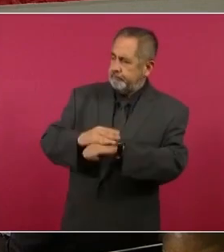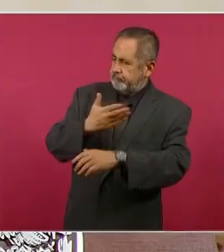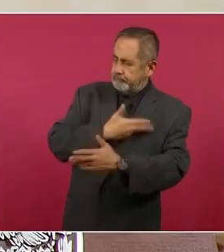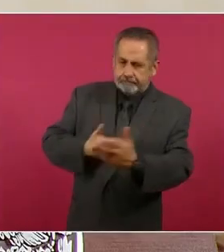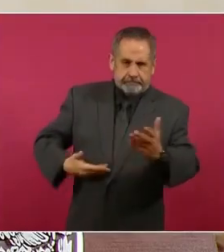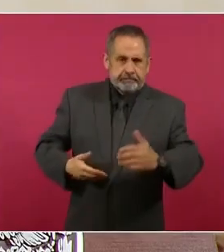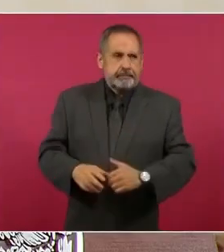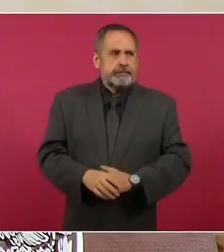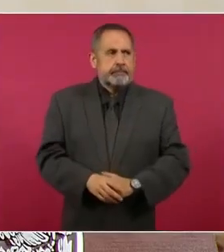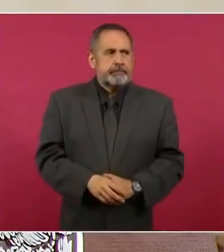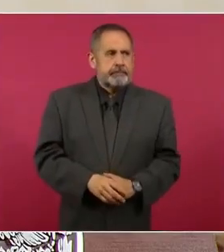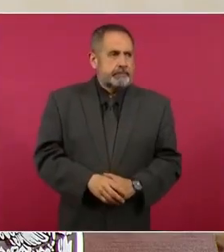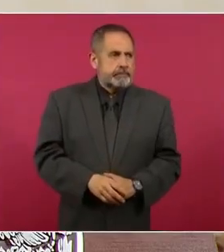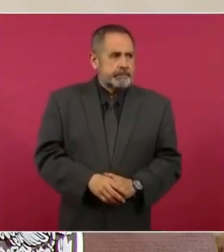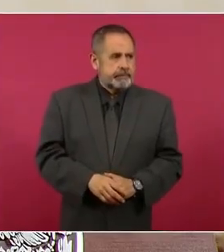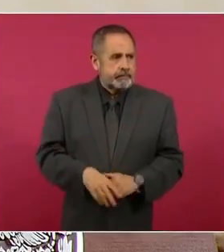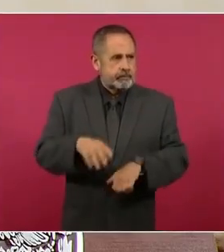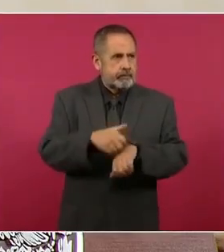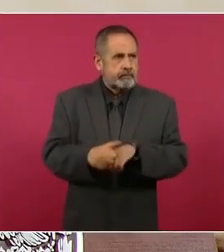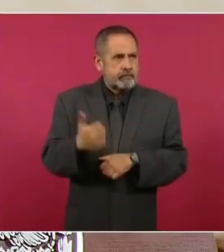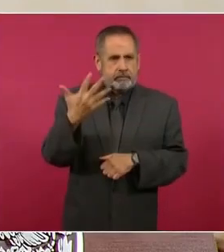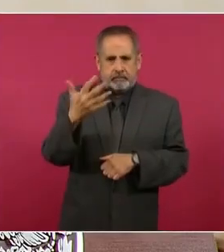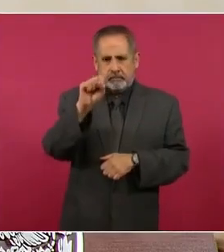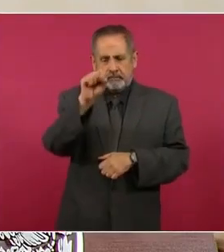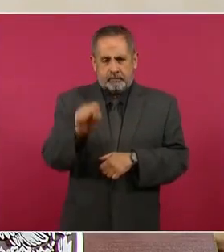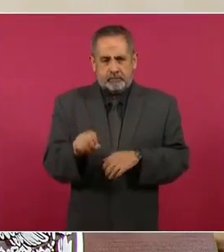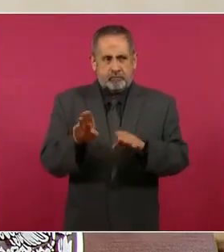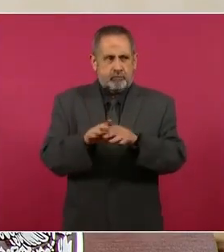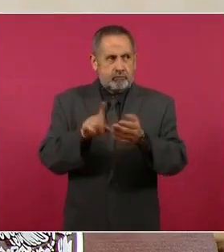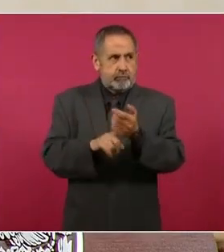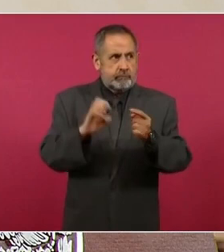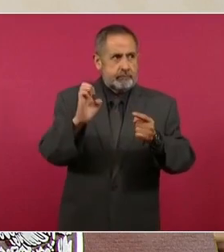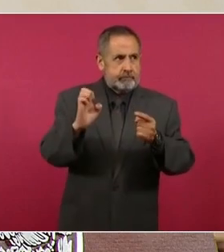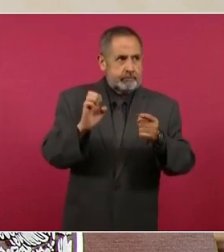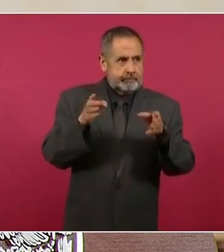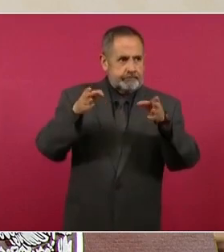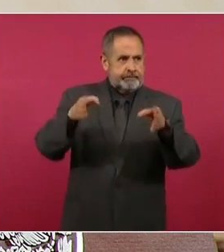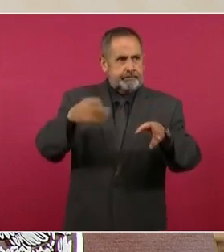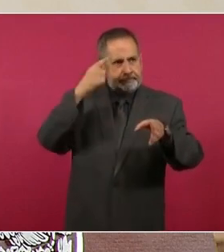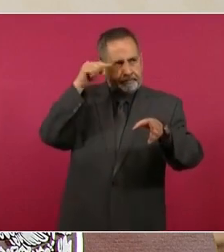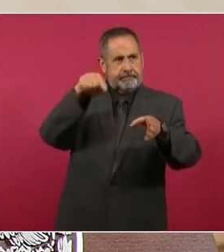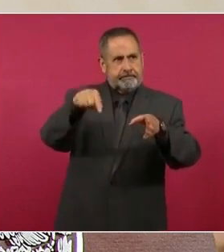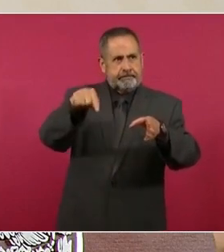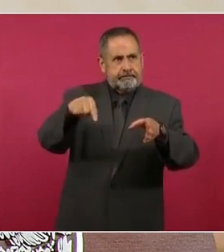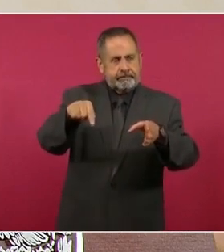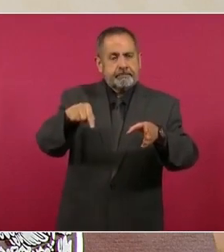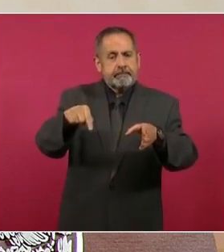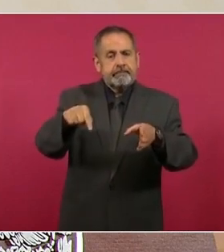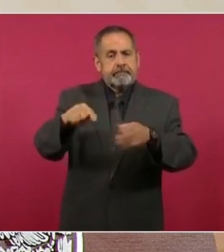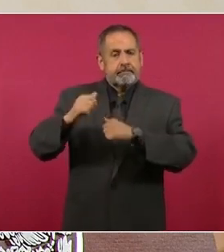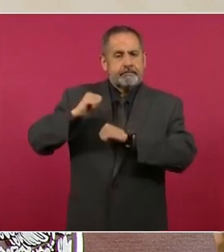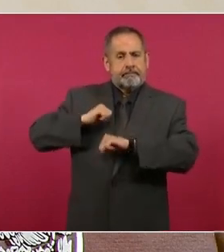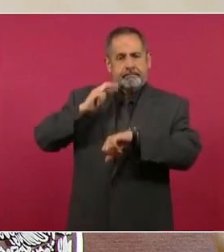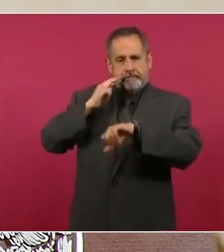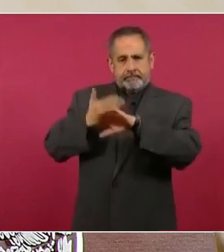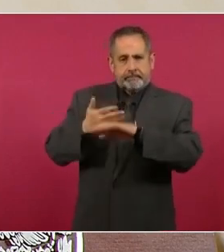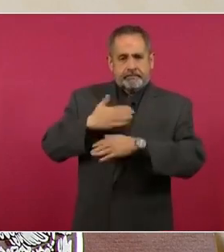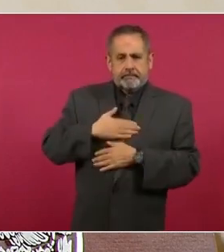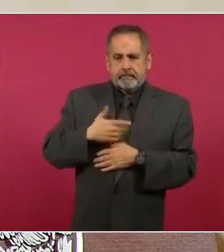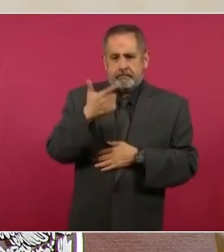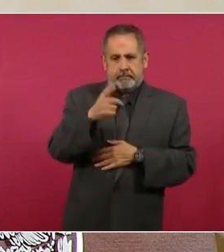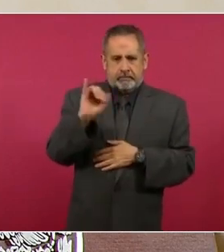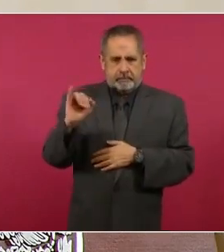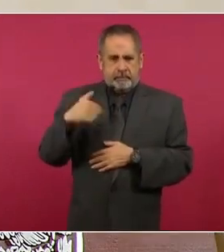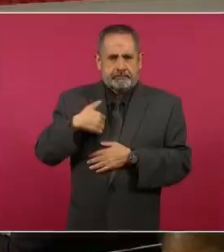presidente. El tramo Cinco Sur, en el segmento B que corresponde de Puerto Aventuras a Acumal, está encargada de la empresa Grupo